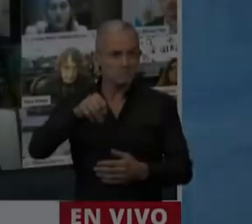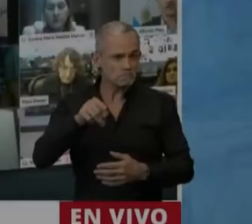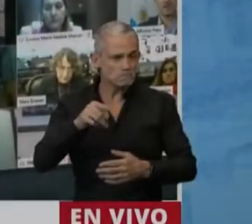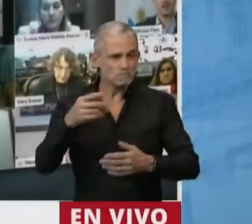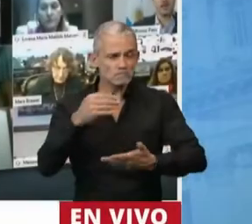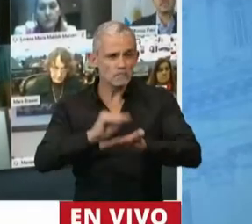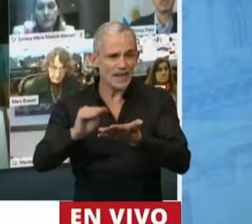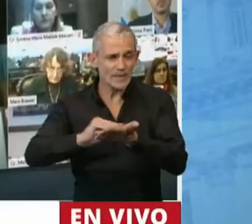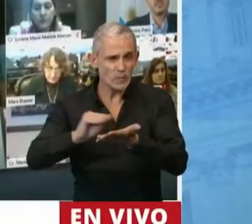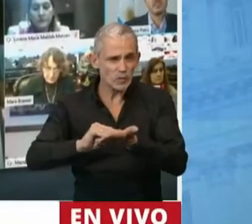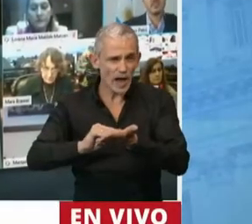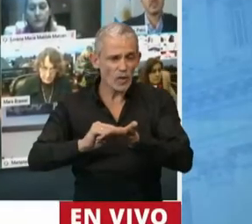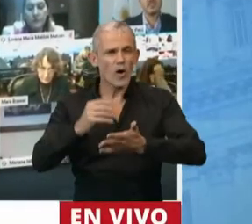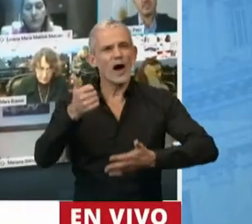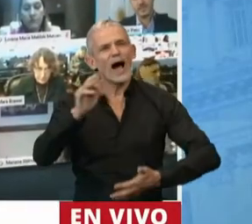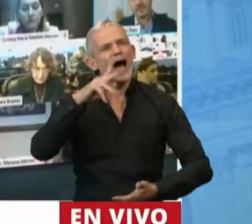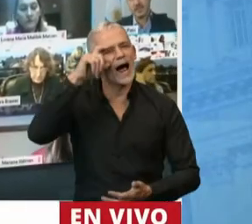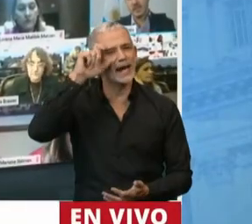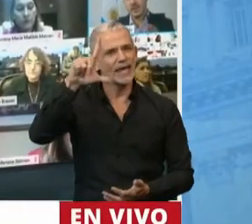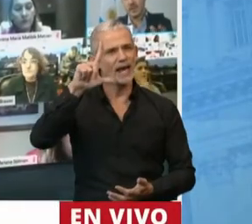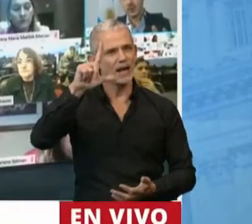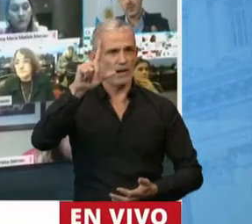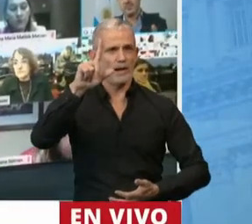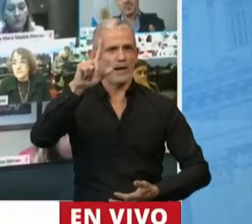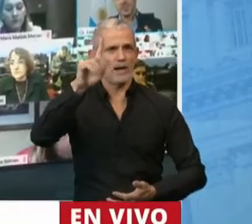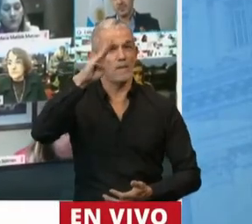Tiene la palabra el diputado Ariel Rausberger.